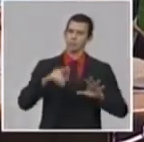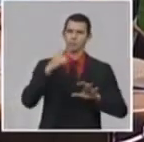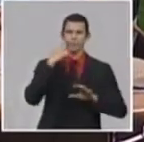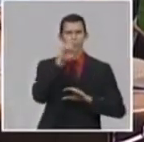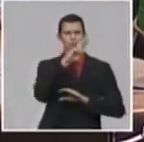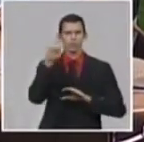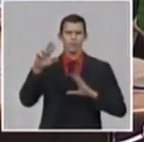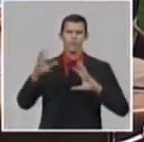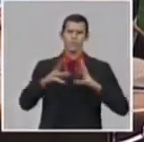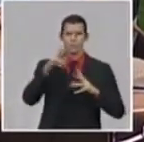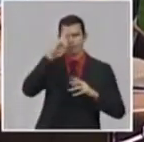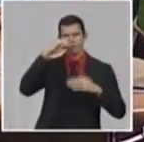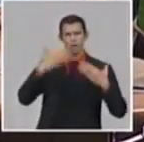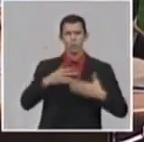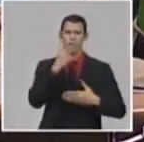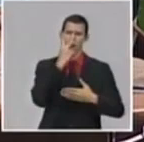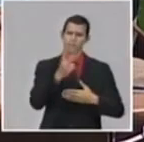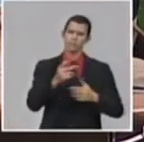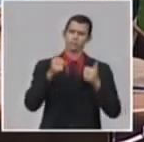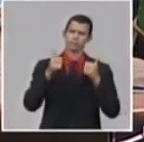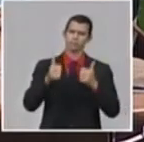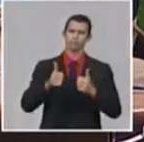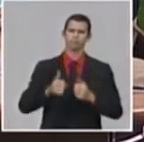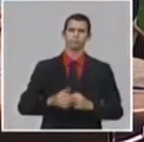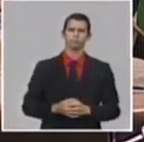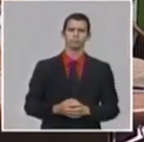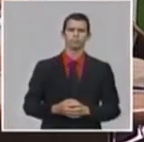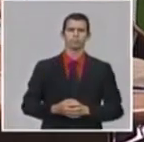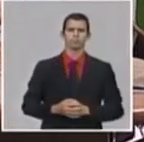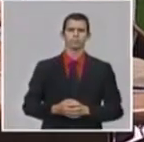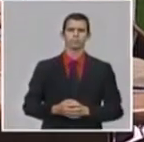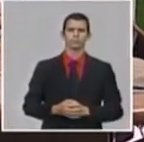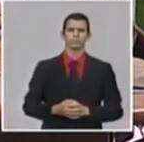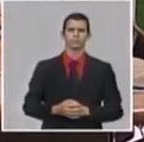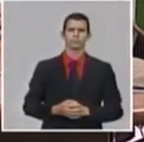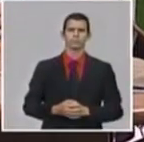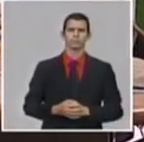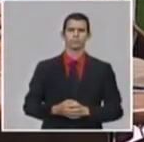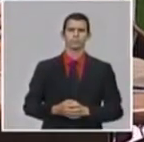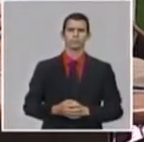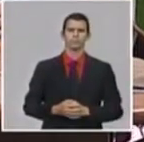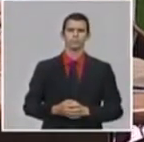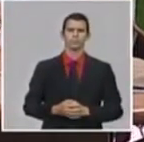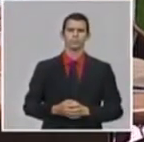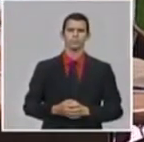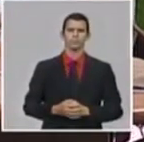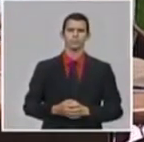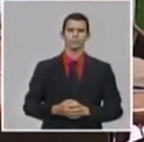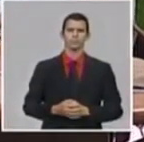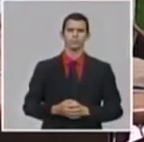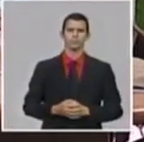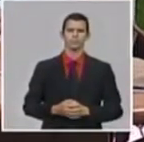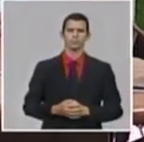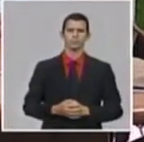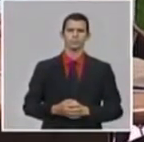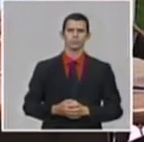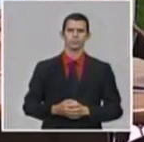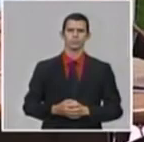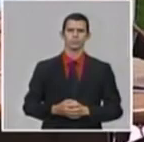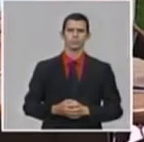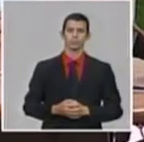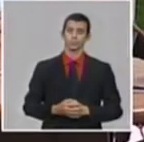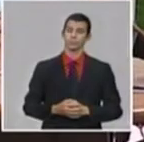eso, de las empresas de alta tecnología que ya vamos casi perfilando en este sector, con representantes de los sectores